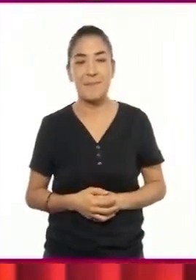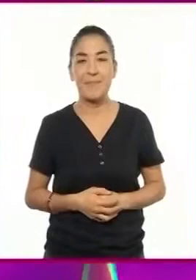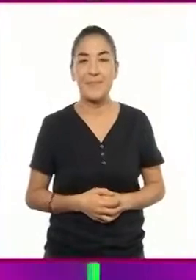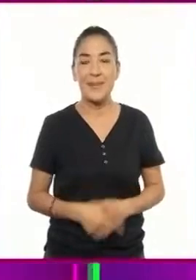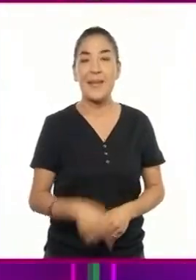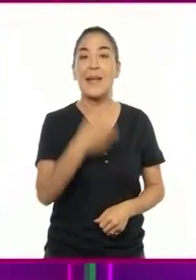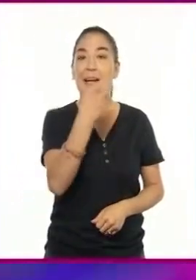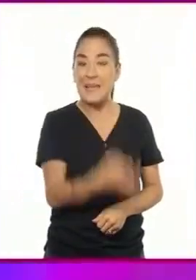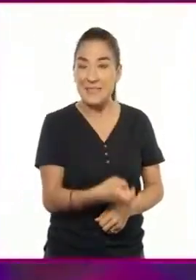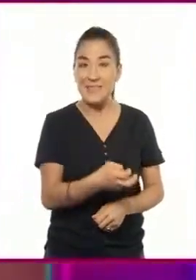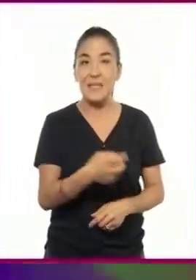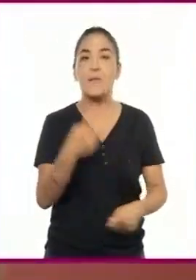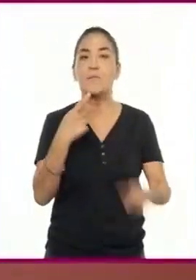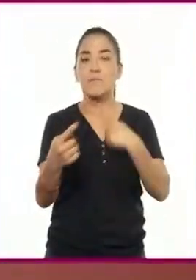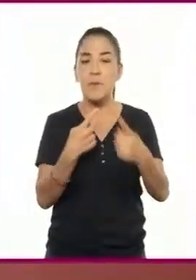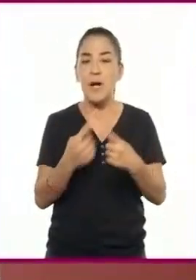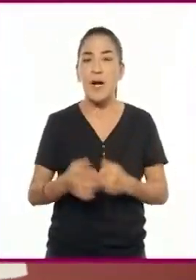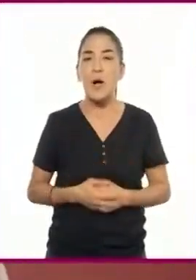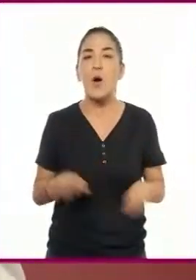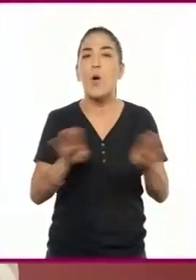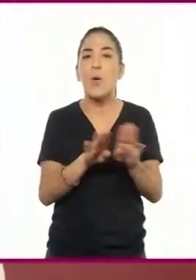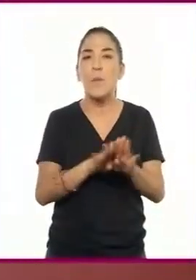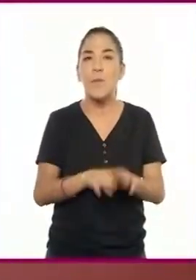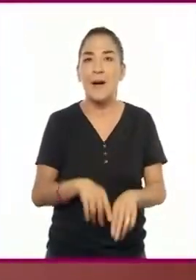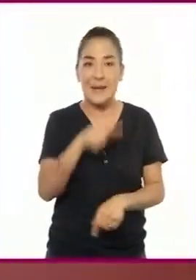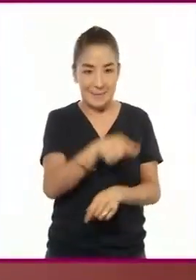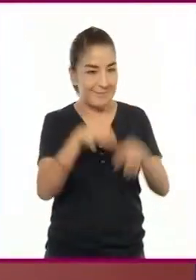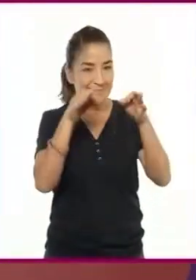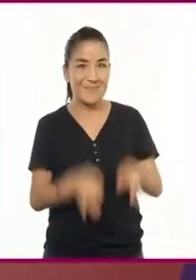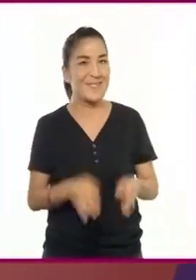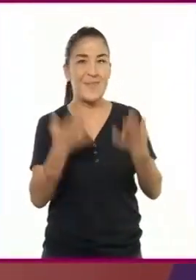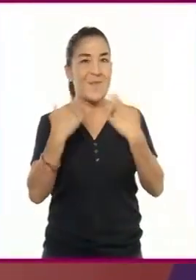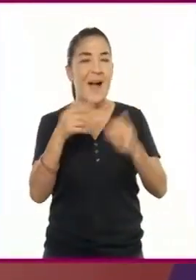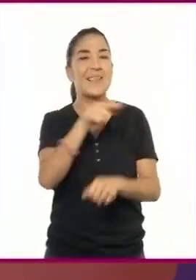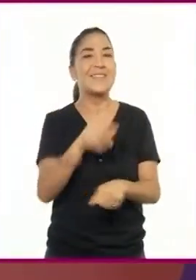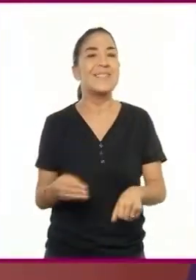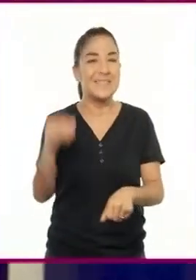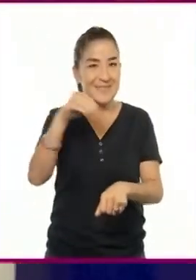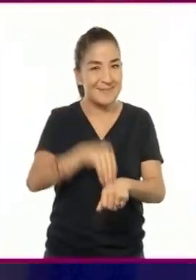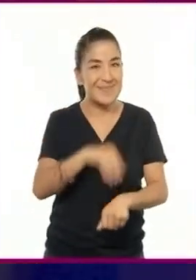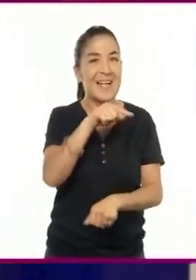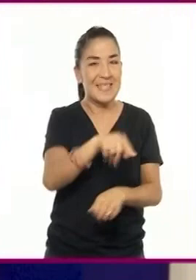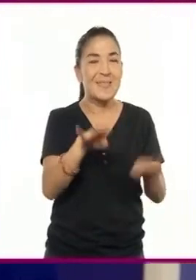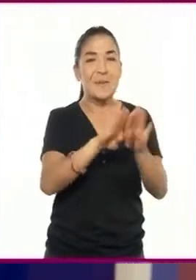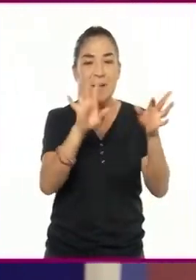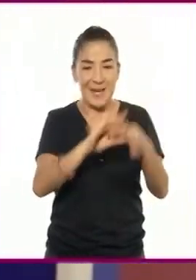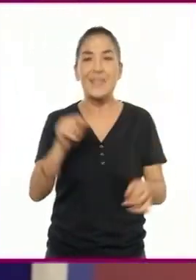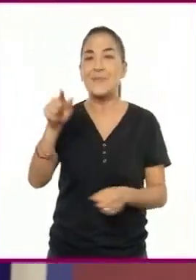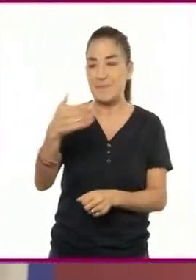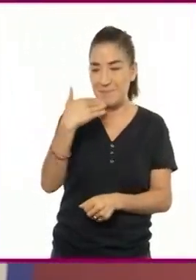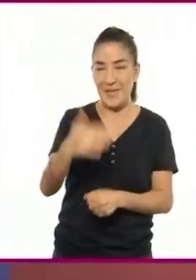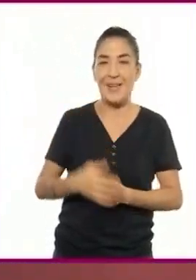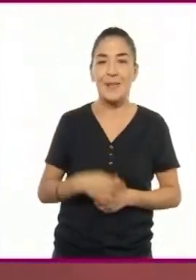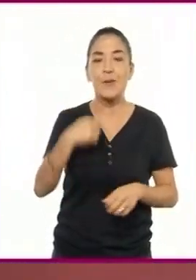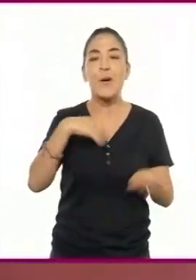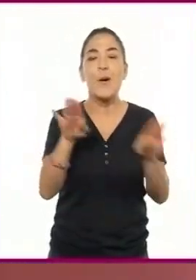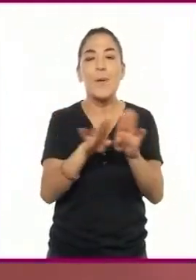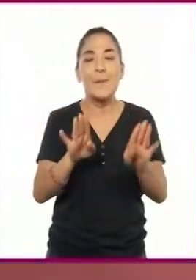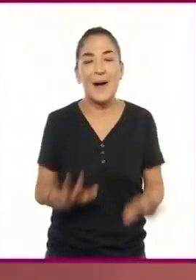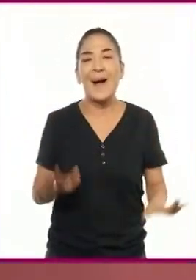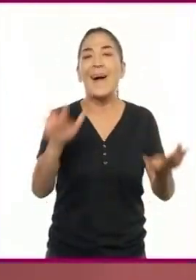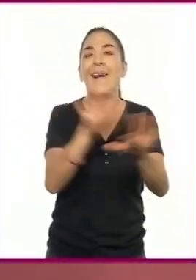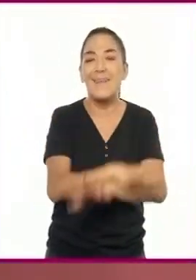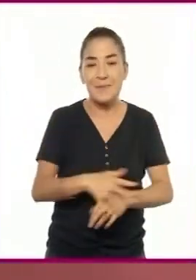último diálogo no estaba así en el relato original, ¿verdad? Qué buen ojo tienes, Enrique. Me adelanté un poco y lo adapté.